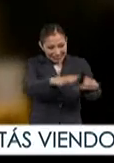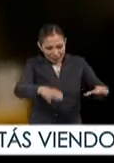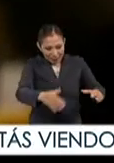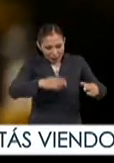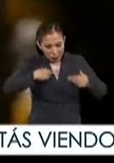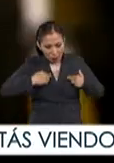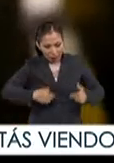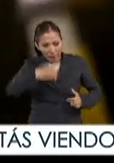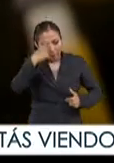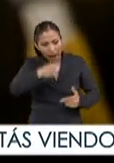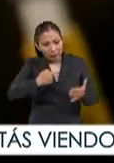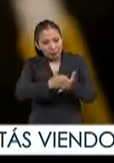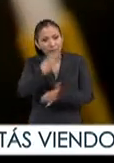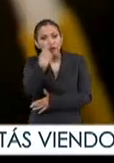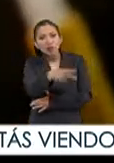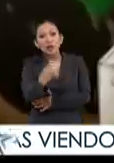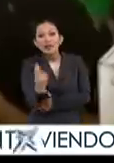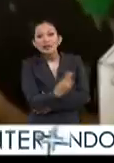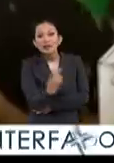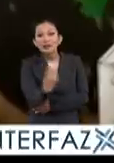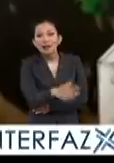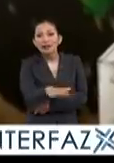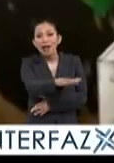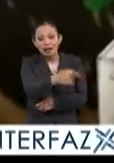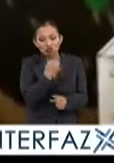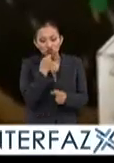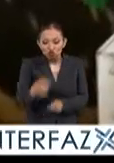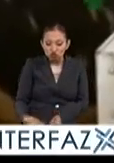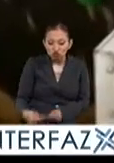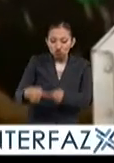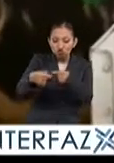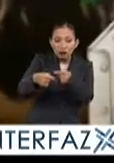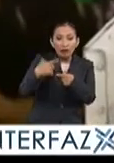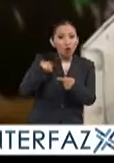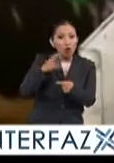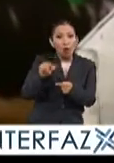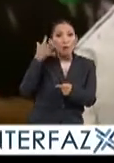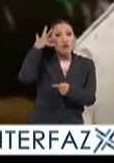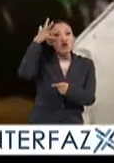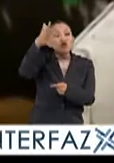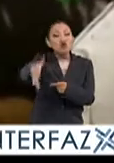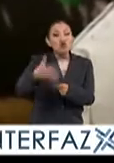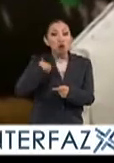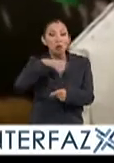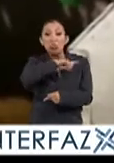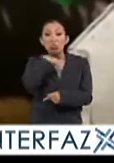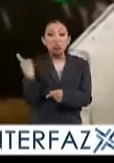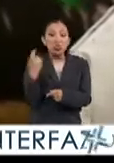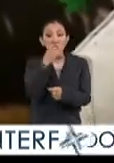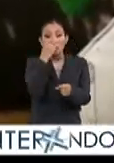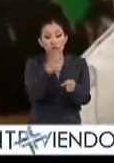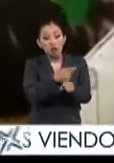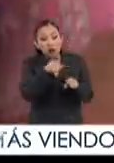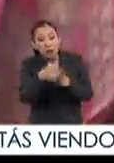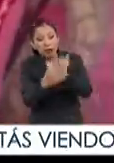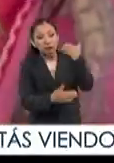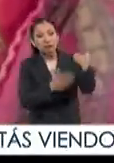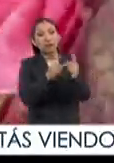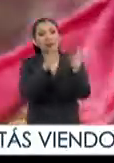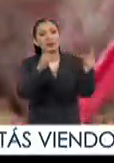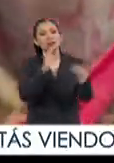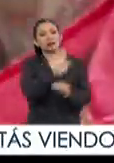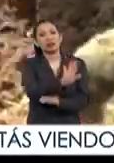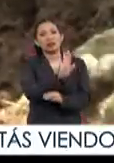humano para satisfacer las necesidades de las generaciones actuales sin comprometer los recursos y oportunidades para el crecimiento y